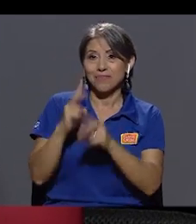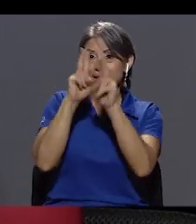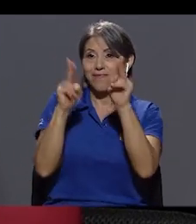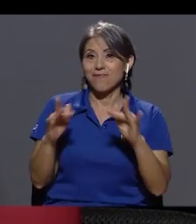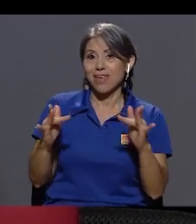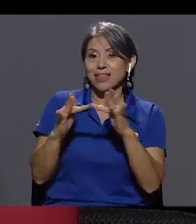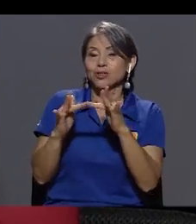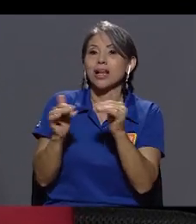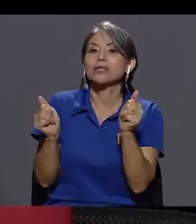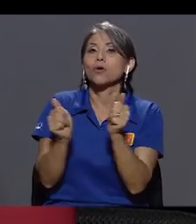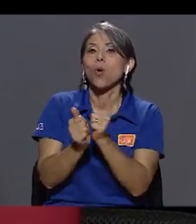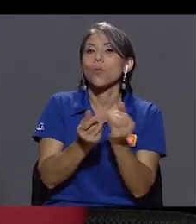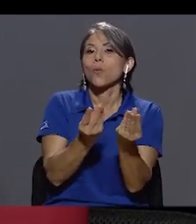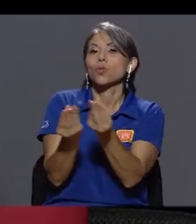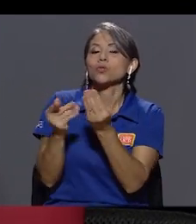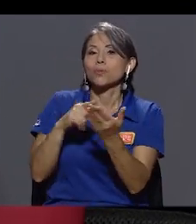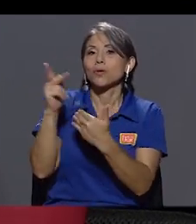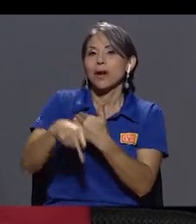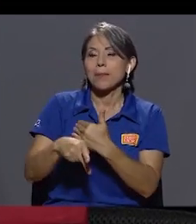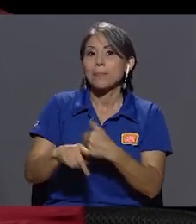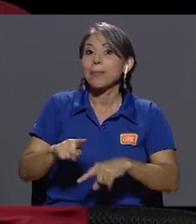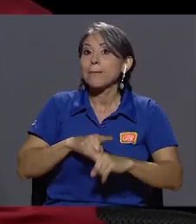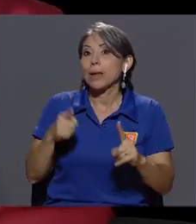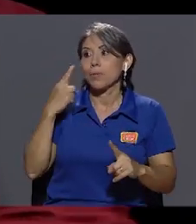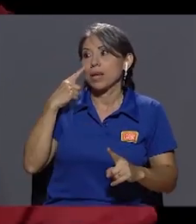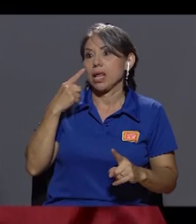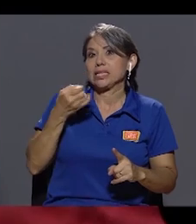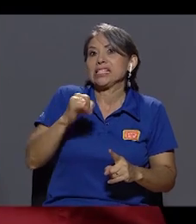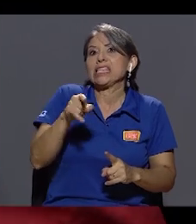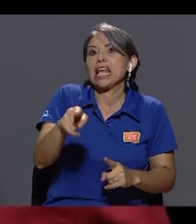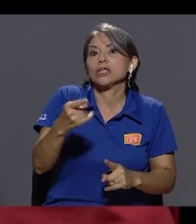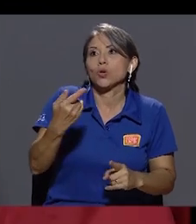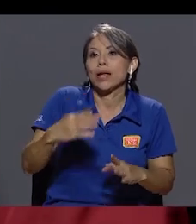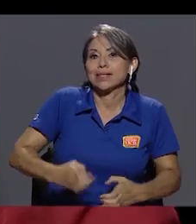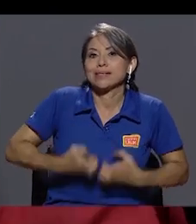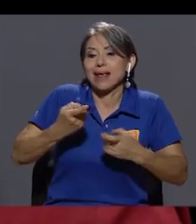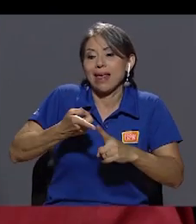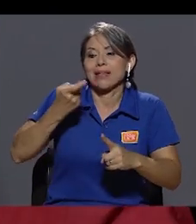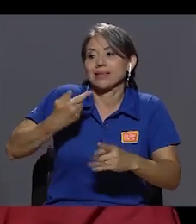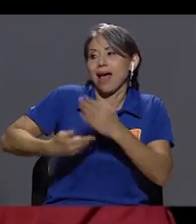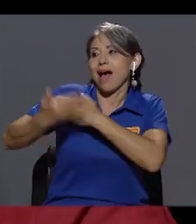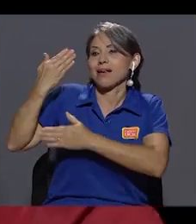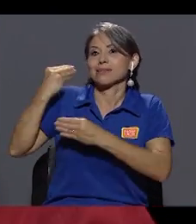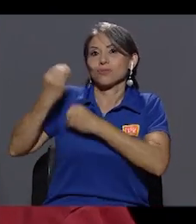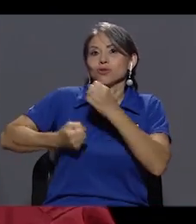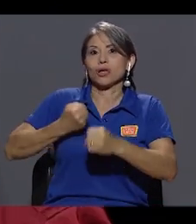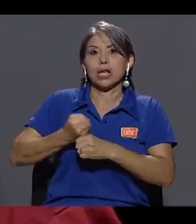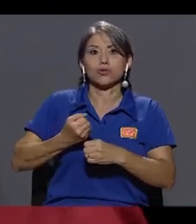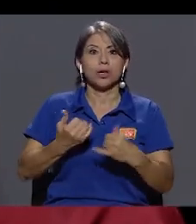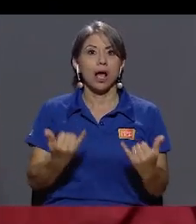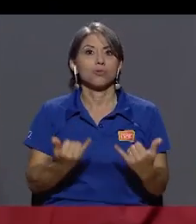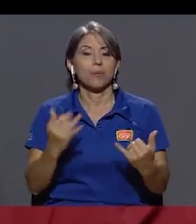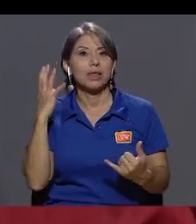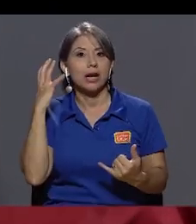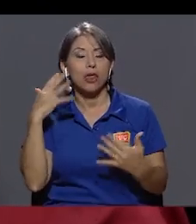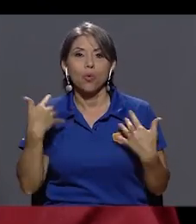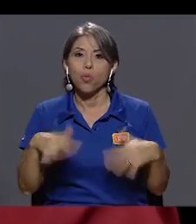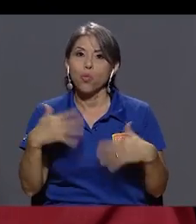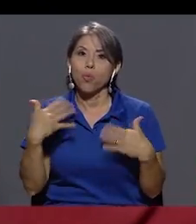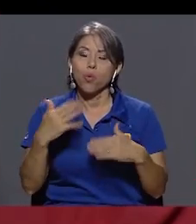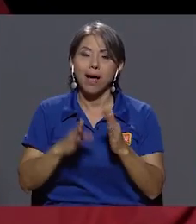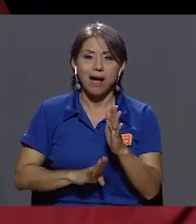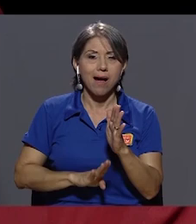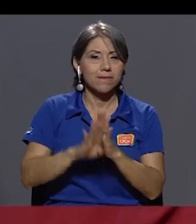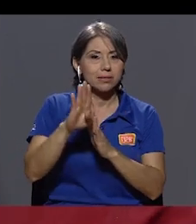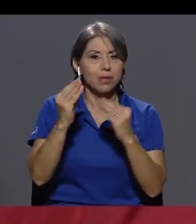va de la mano justamente también con la producción del programa. Pero imagínate, si esas herramientas se hubieran estado hace muchos años, ¿cómo estaría actualmente la radio? Entonces, la radio ha avanzado